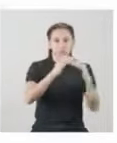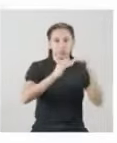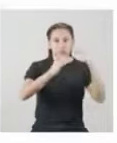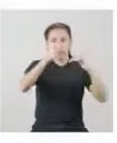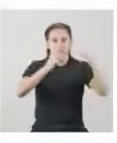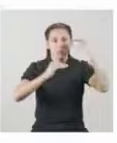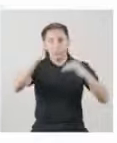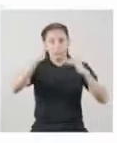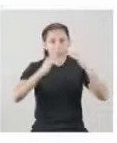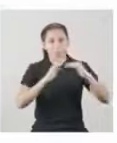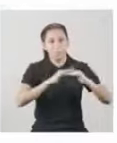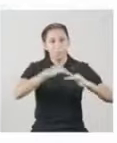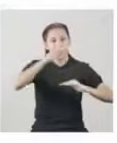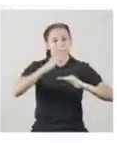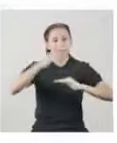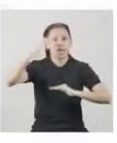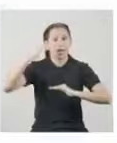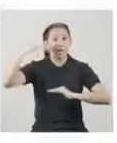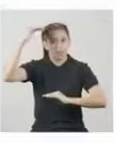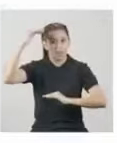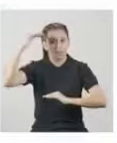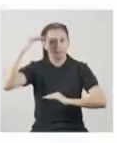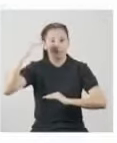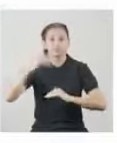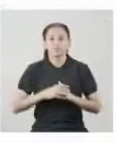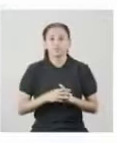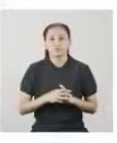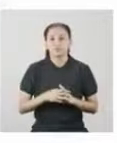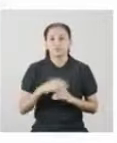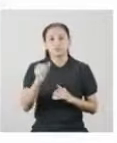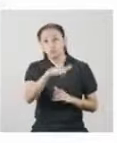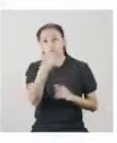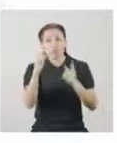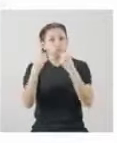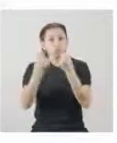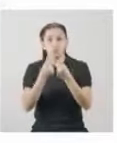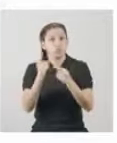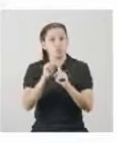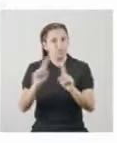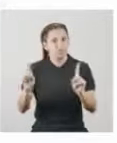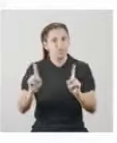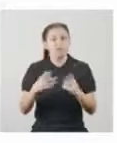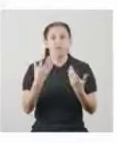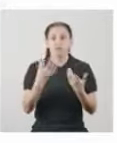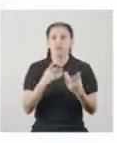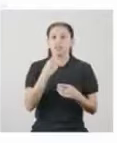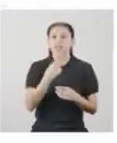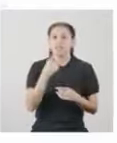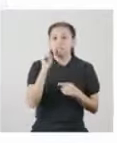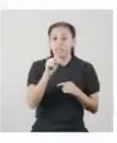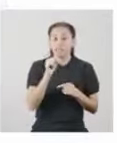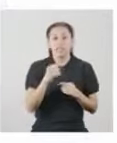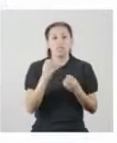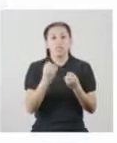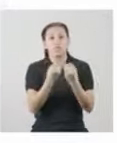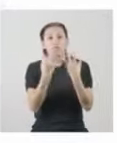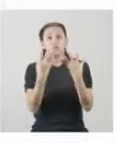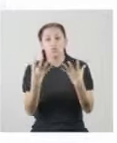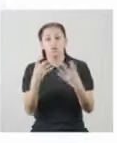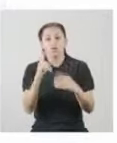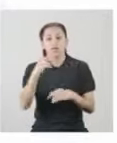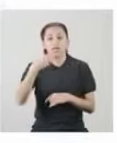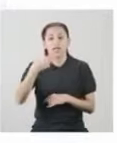dispersión de las alturas es mayor que el resto de los grupos Cuando esto ocurre, se dice que el grupo o los datos